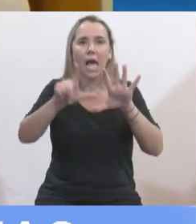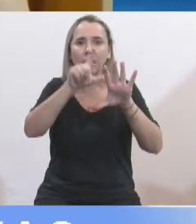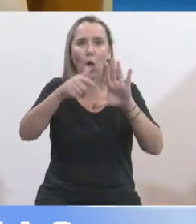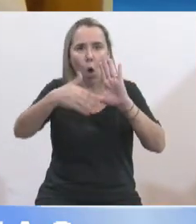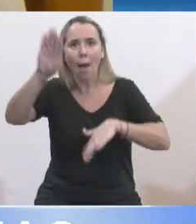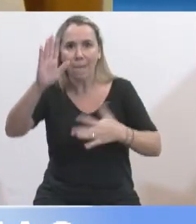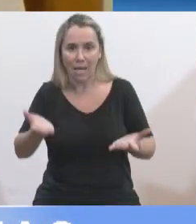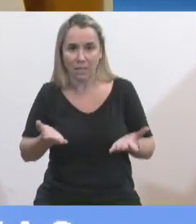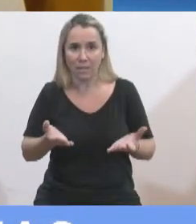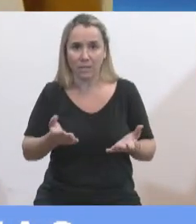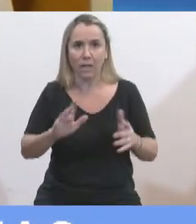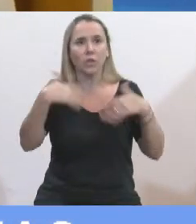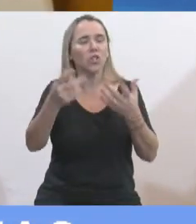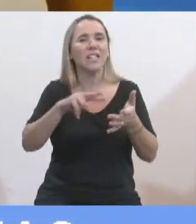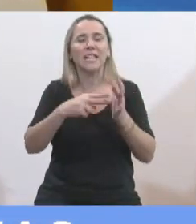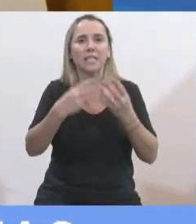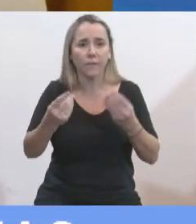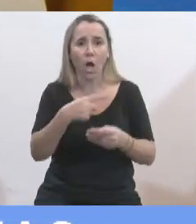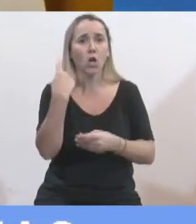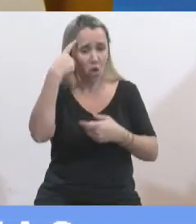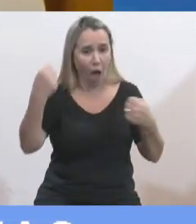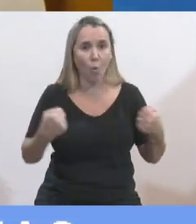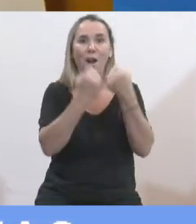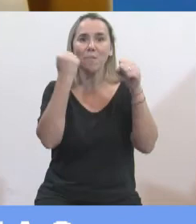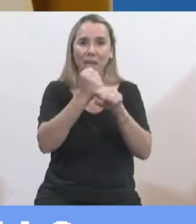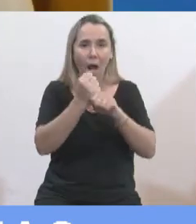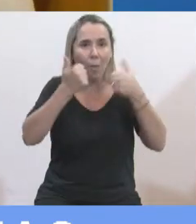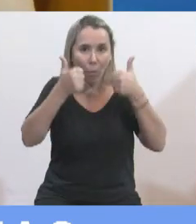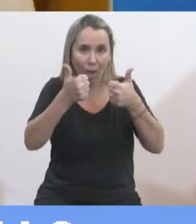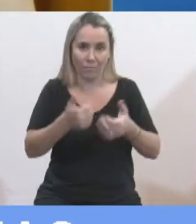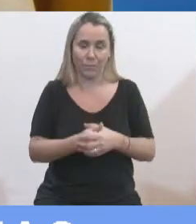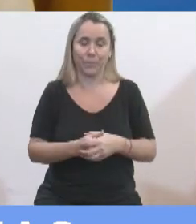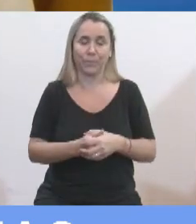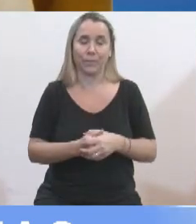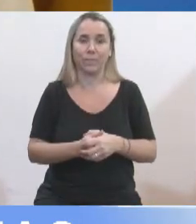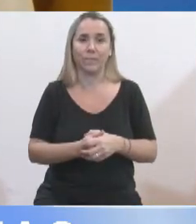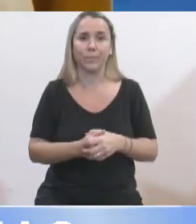lo cual habla bien de que hemos llegado a un acuerdo para trabajar. Entonces, ¿qué hace